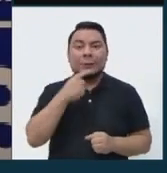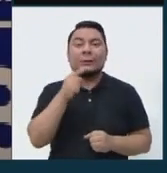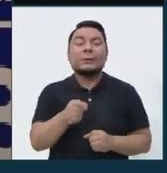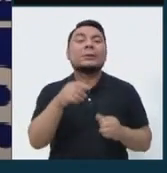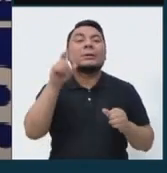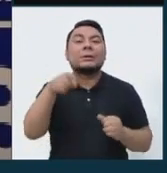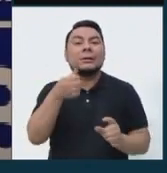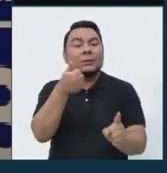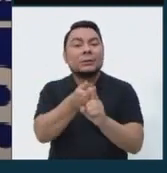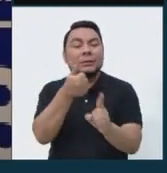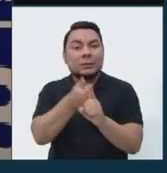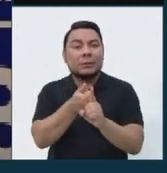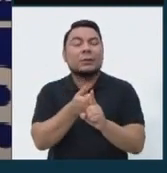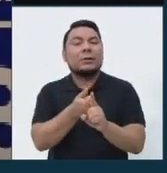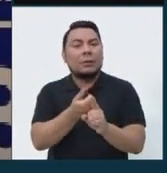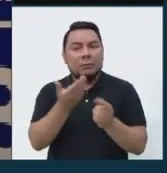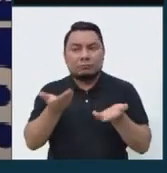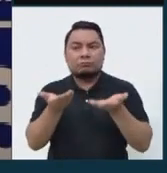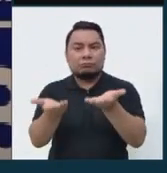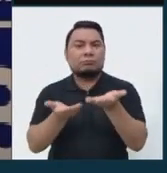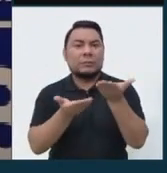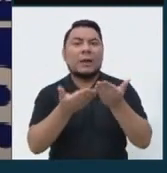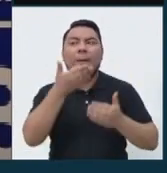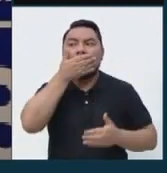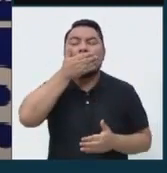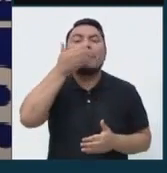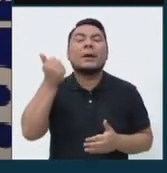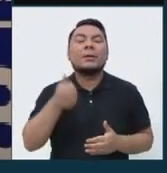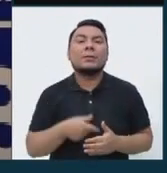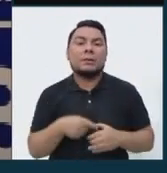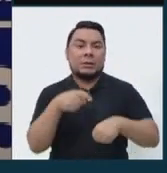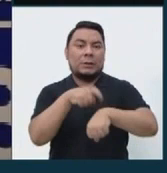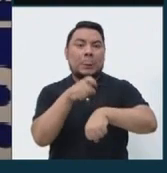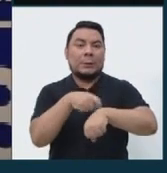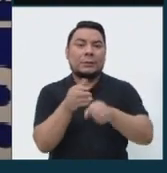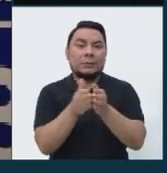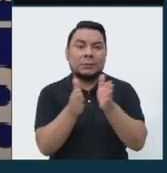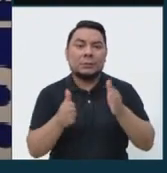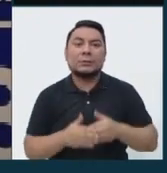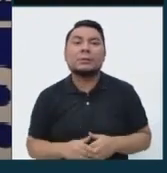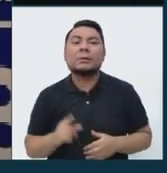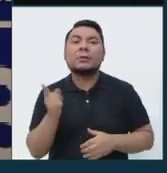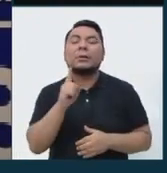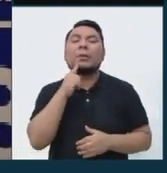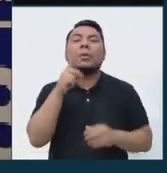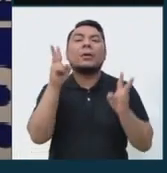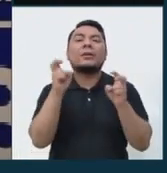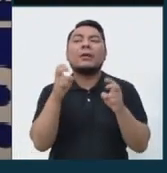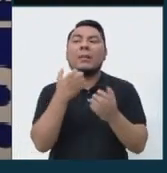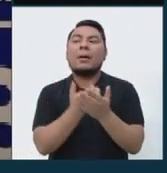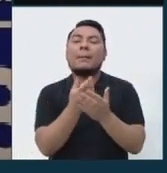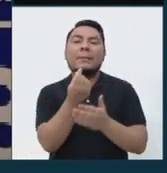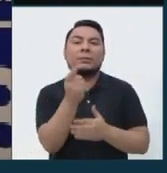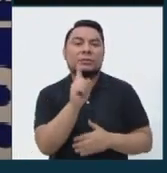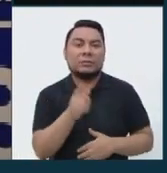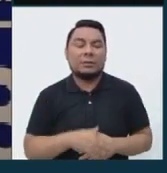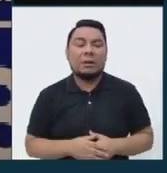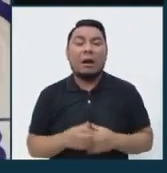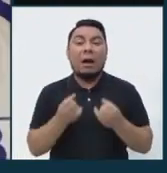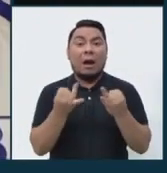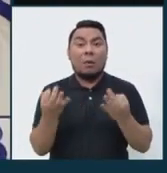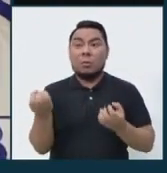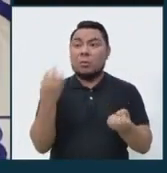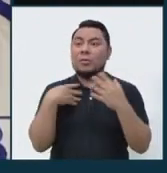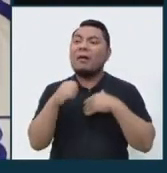meritocráticas, los mejores, con plazos, con señales. No es tema de presupuesto. Muchos dicen falta